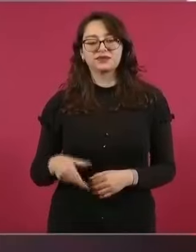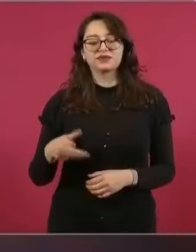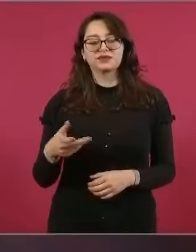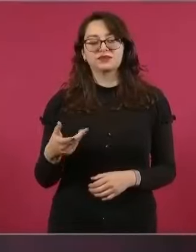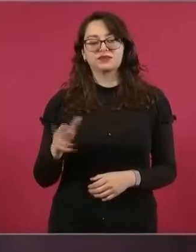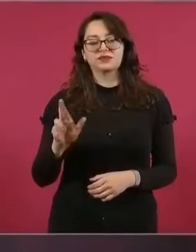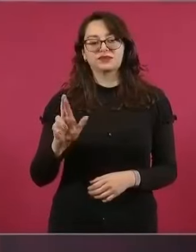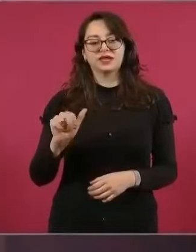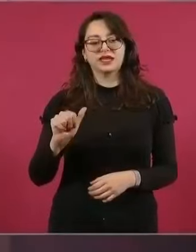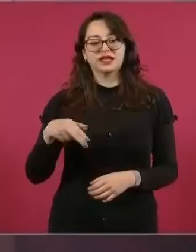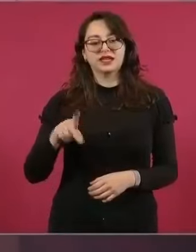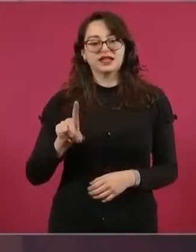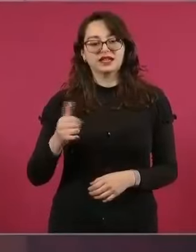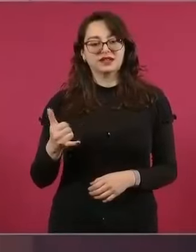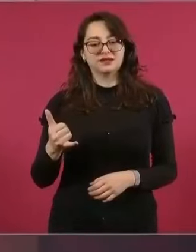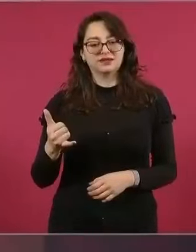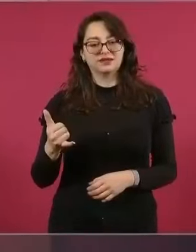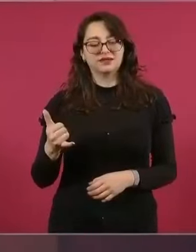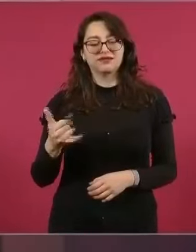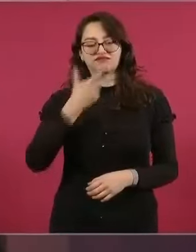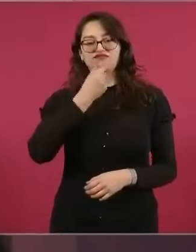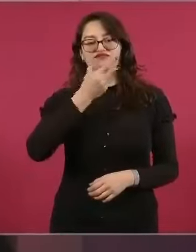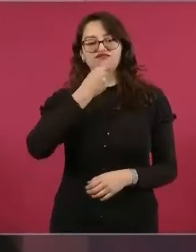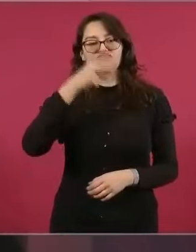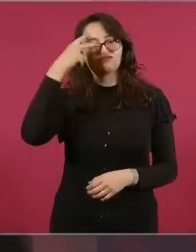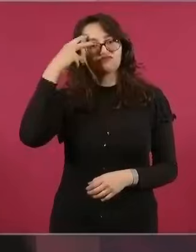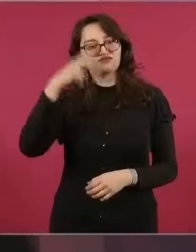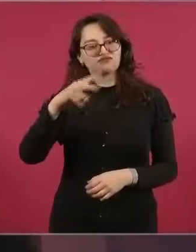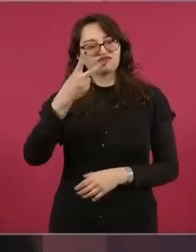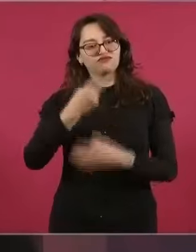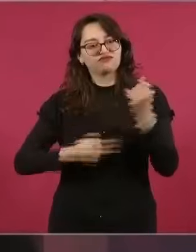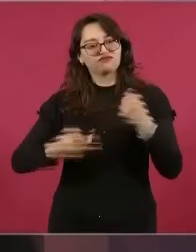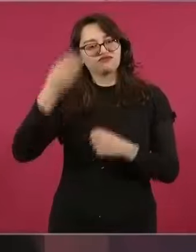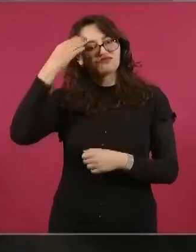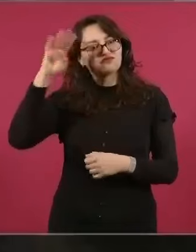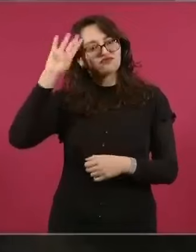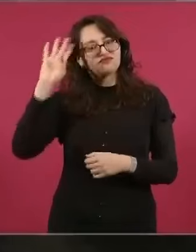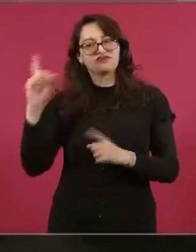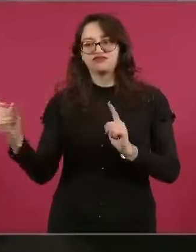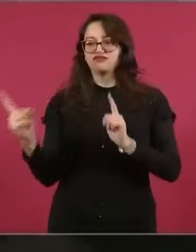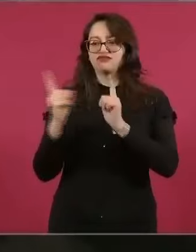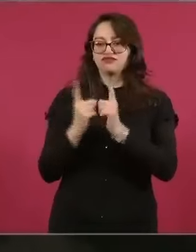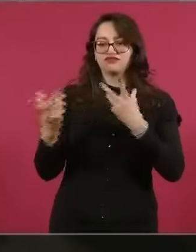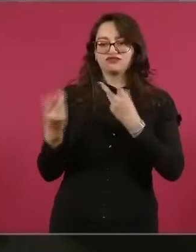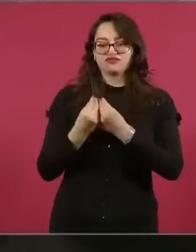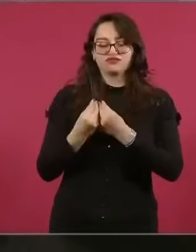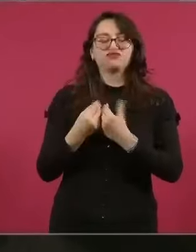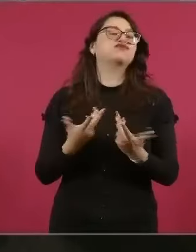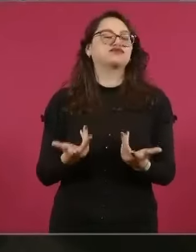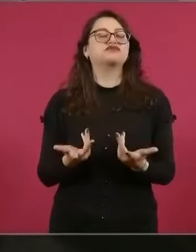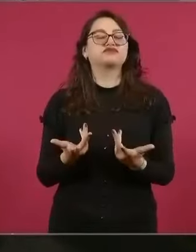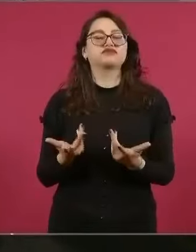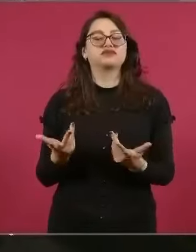mexicano-cubano, un fenómeno